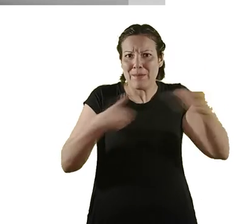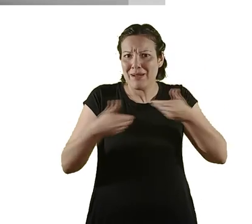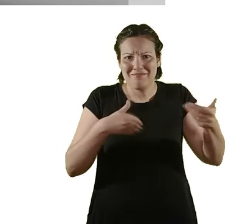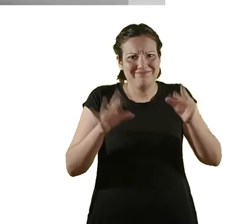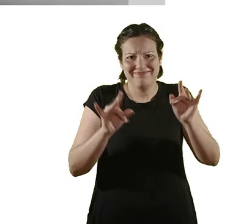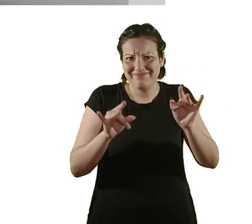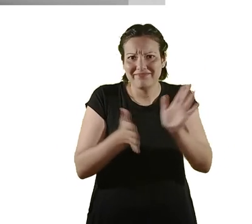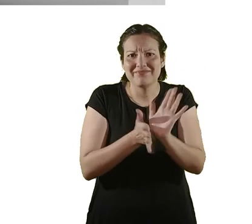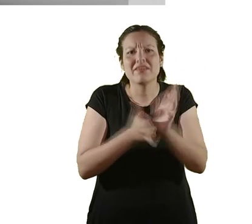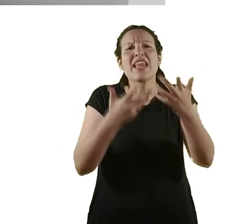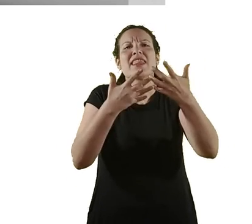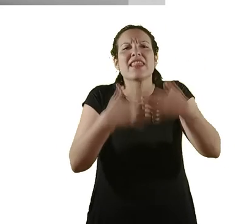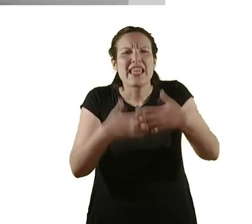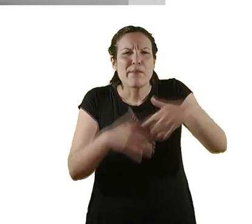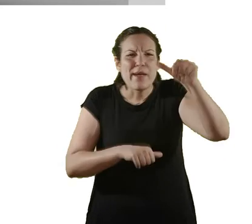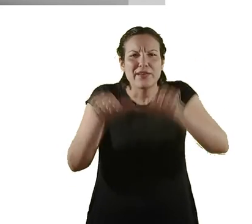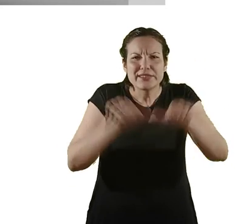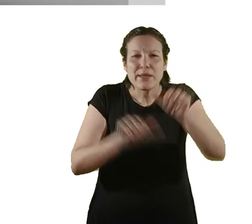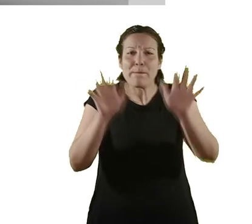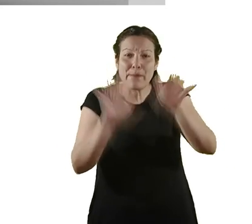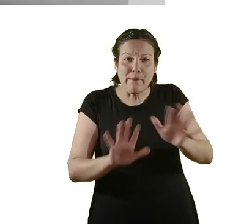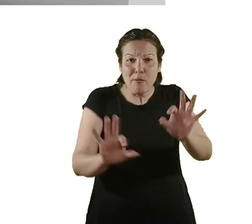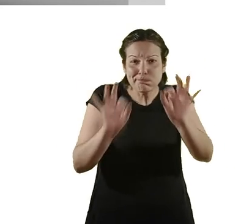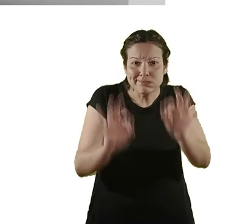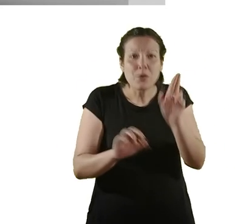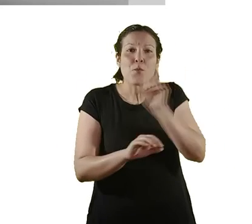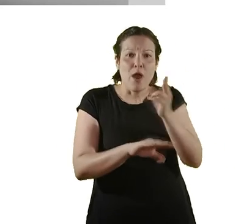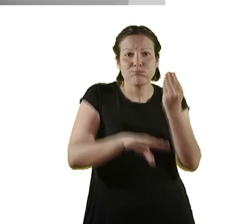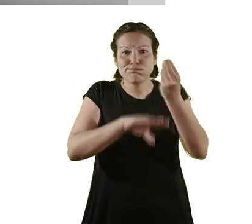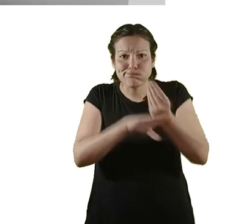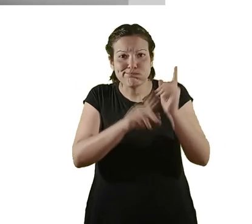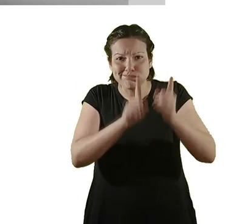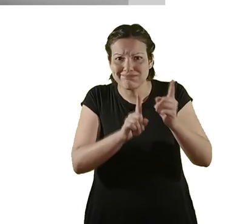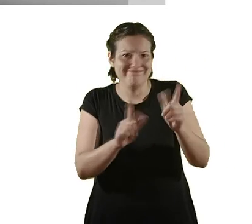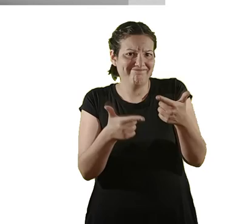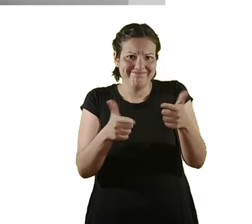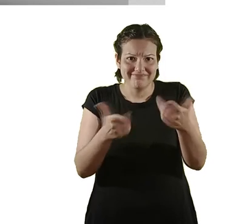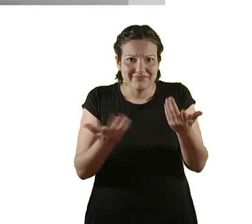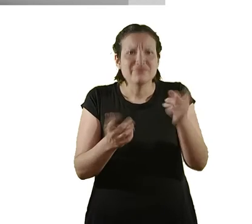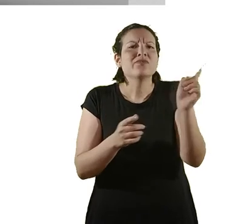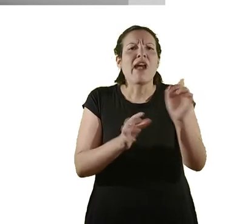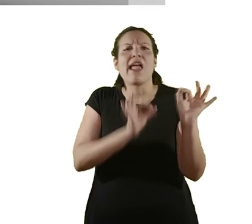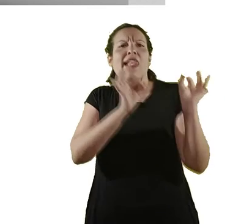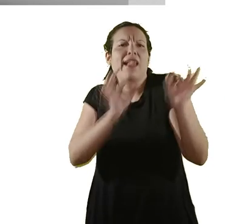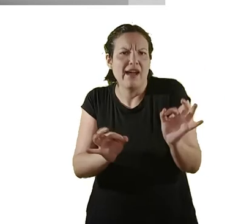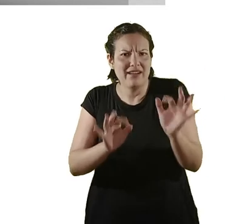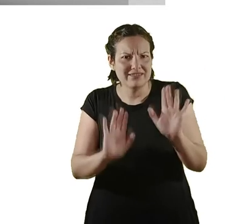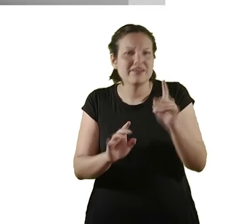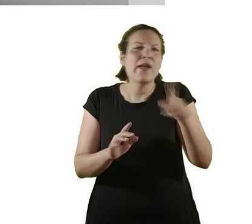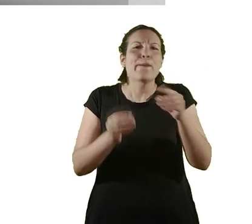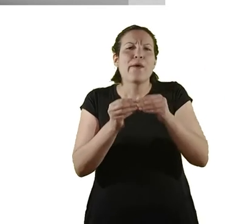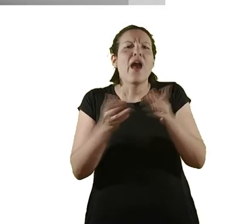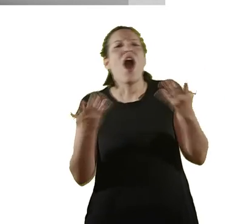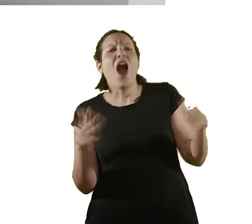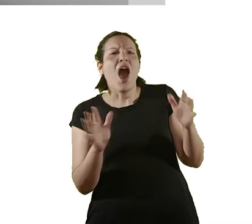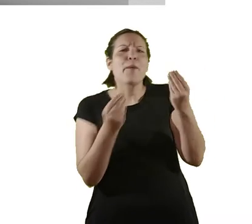preparado para que las mujeres queden sostenidas en ese sistema. Entonces, no es solamente que lleguemos, porque ese es el otro problema. No es,